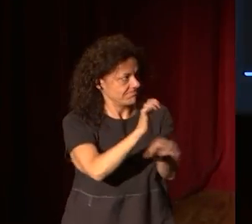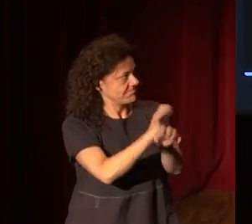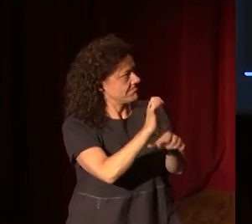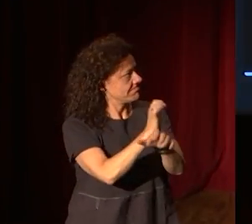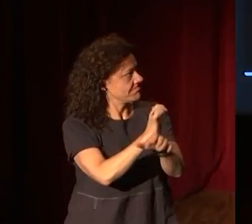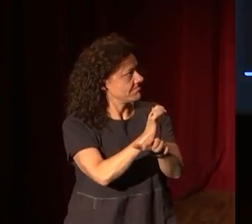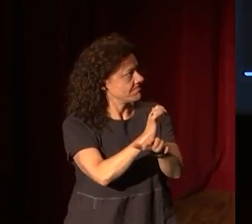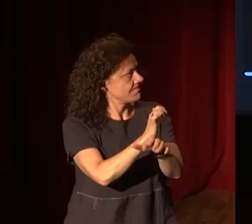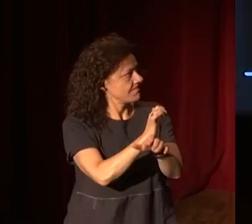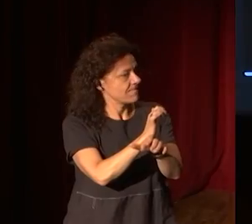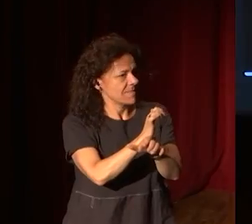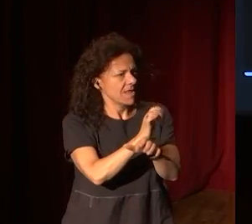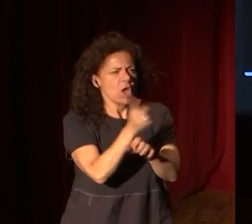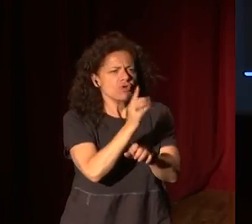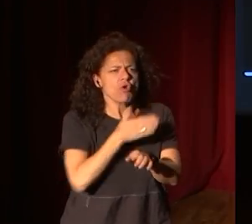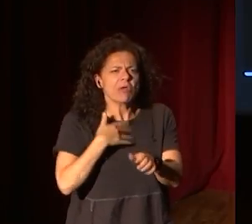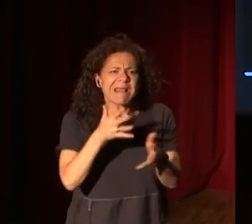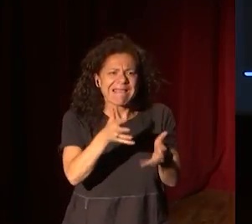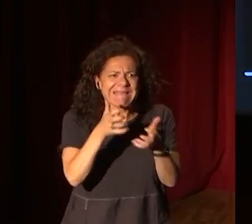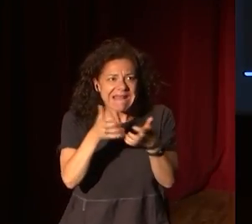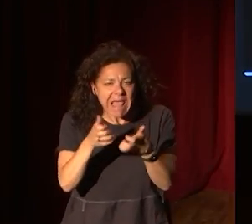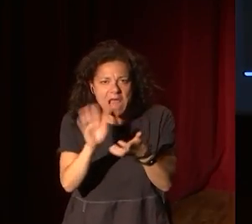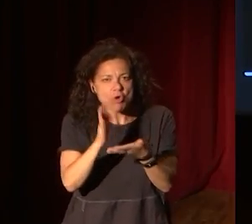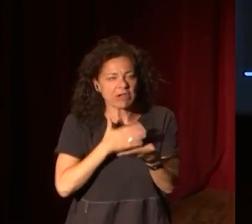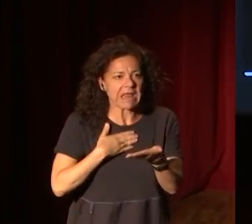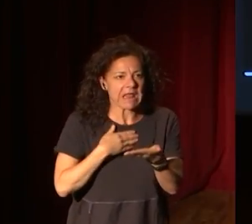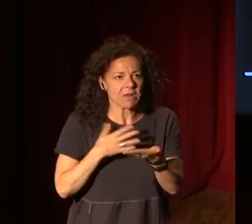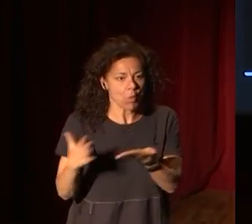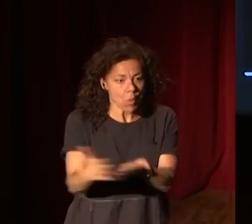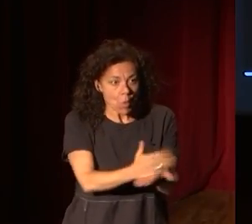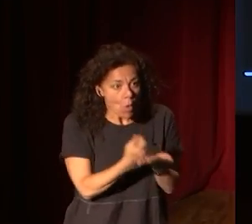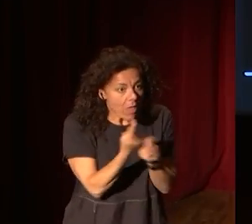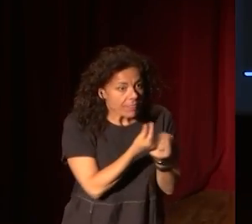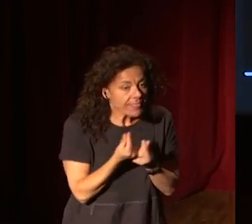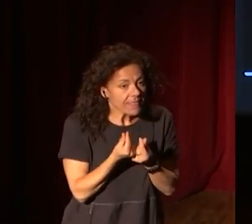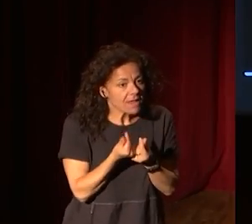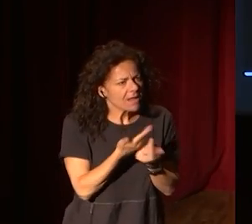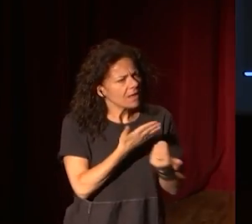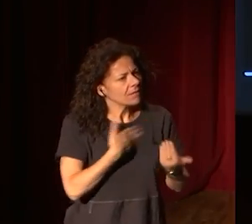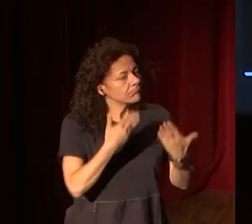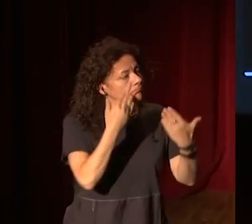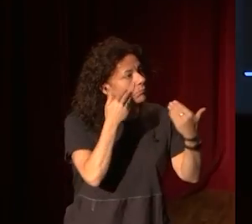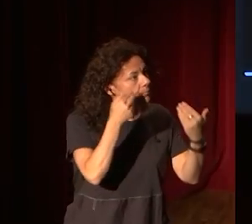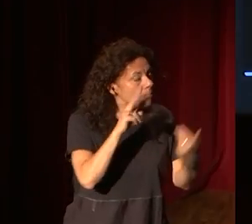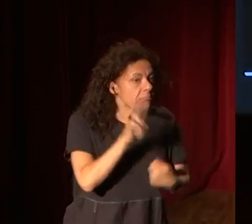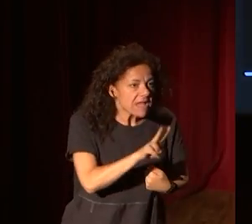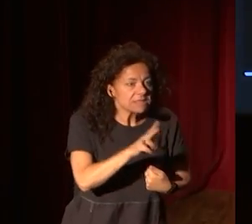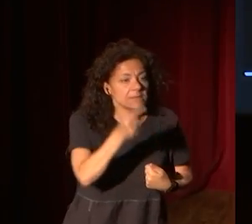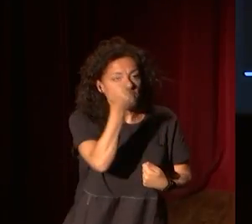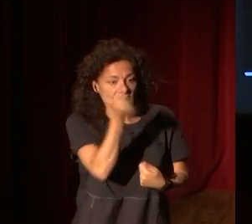exhibe sin afán de lucro y con afán divulgativo obras de arte tales como pinturas,